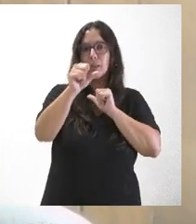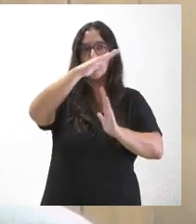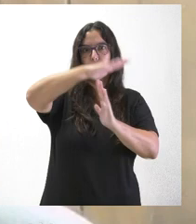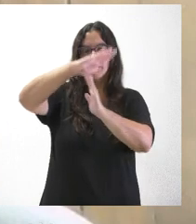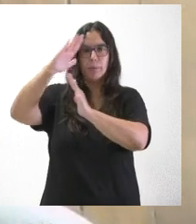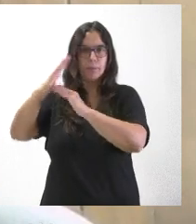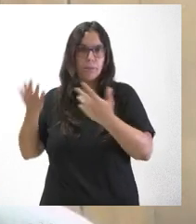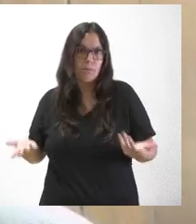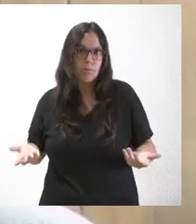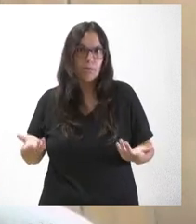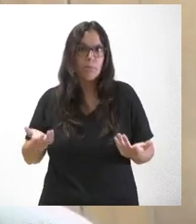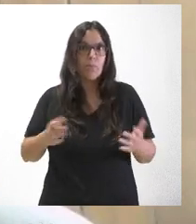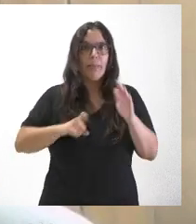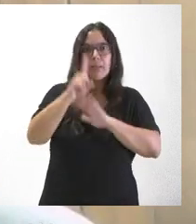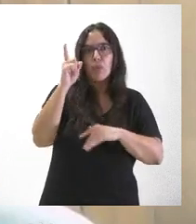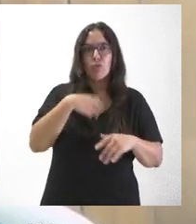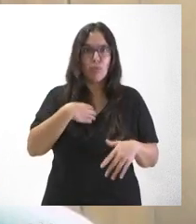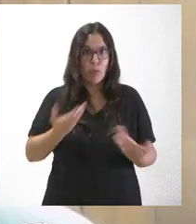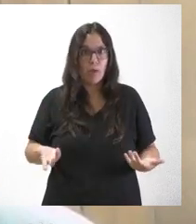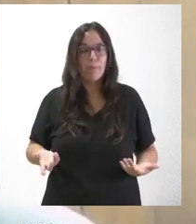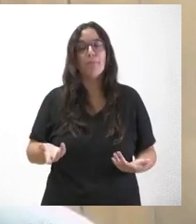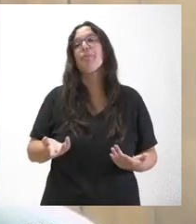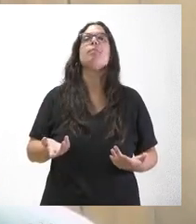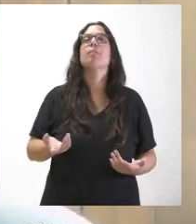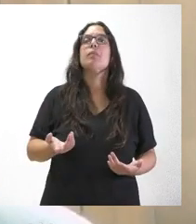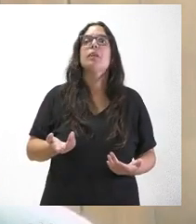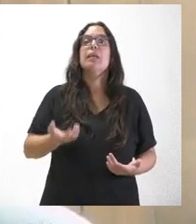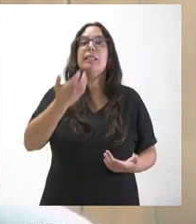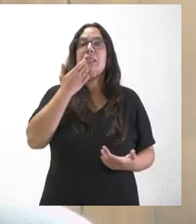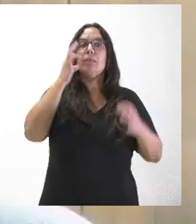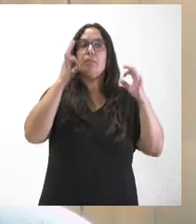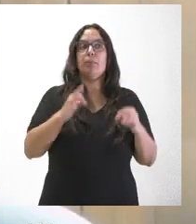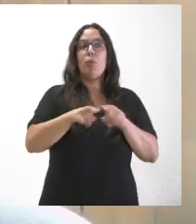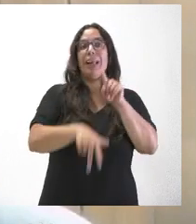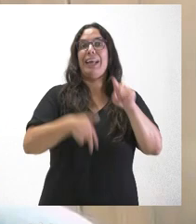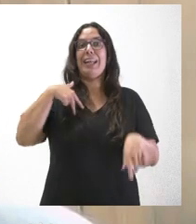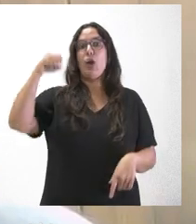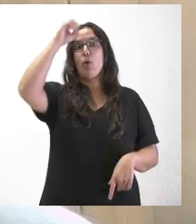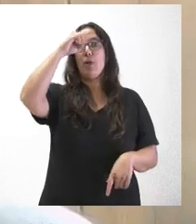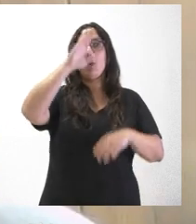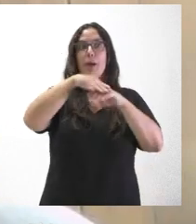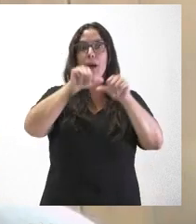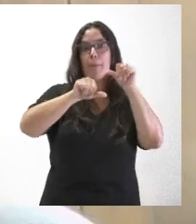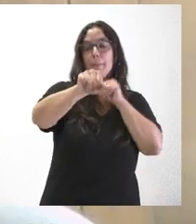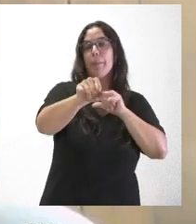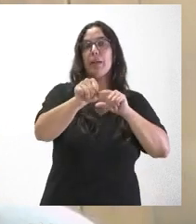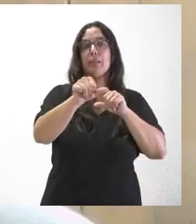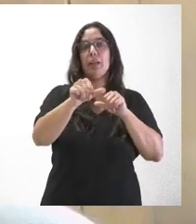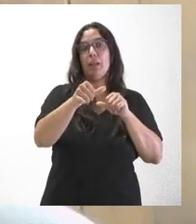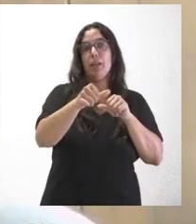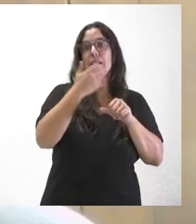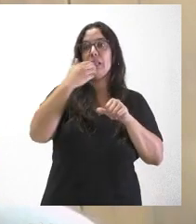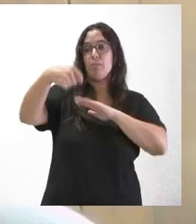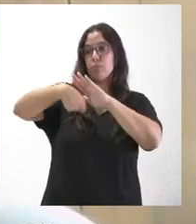posibilidad de desarrollar el parque. Saber si va a ser un criterio que se va a generalizar y que se va a defender en el resto de